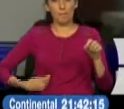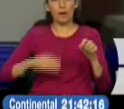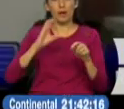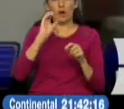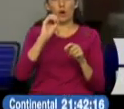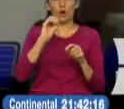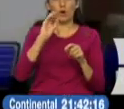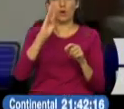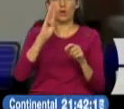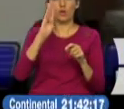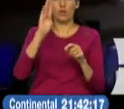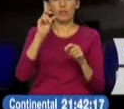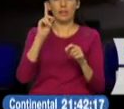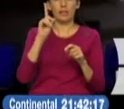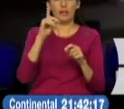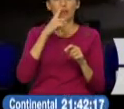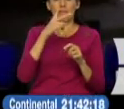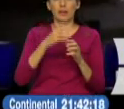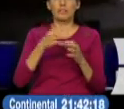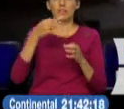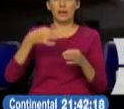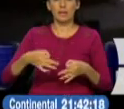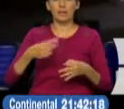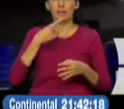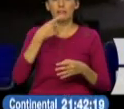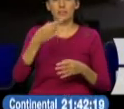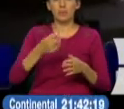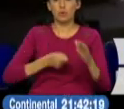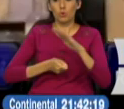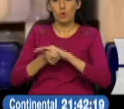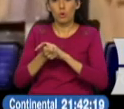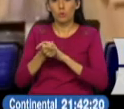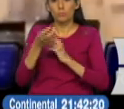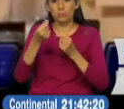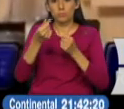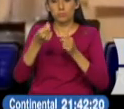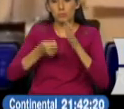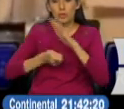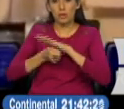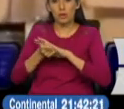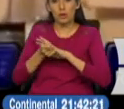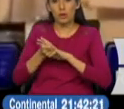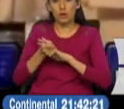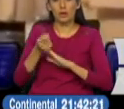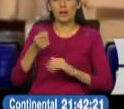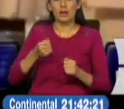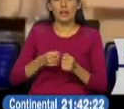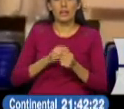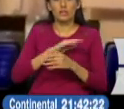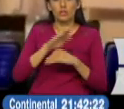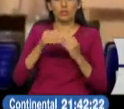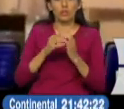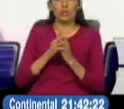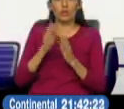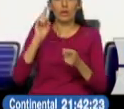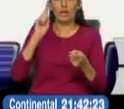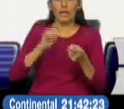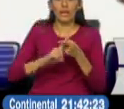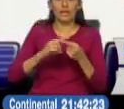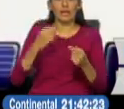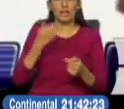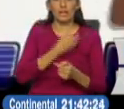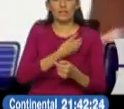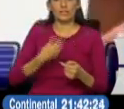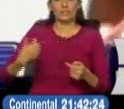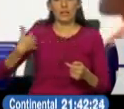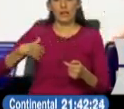quien aseguró ante el juez federal Sergio Moro que uno de los beneficiarios de los pagos descubiertos en las libretas de contabilidad es el ex mandatario de Brasil